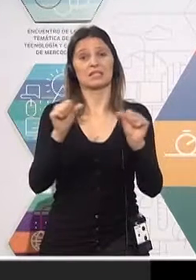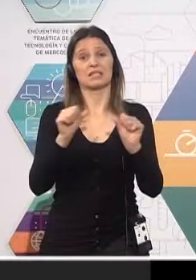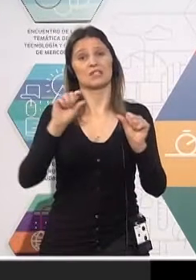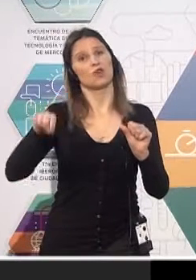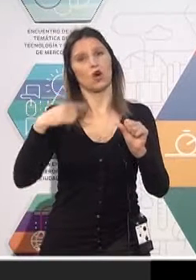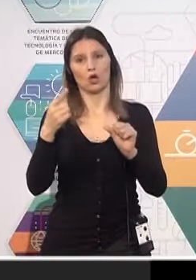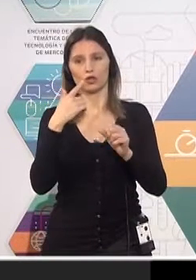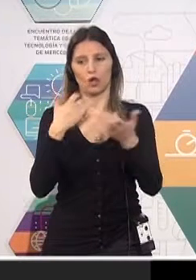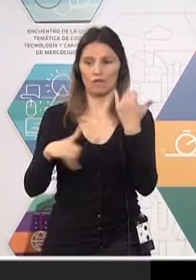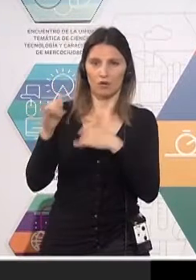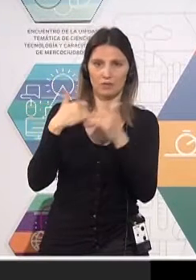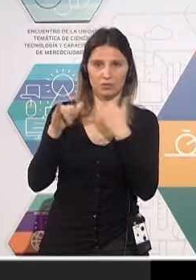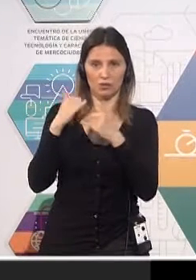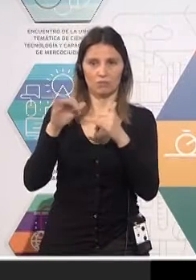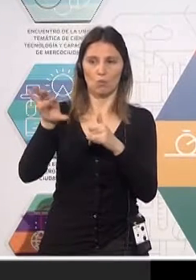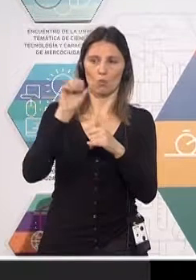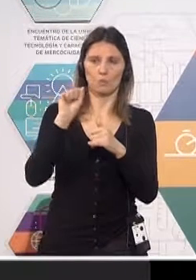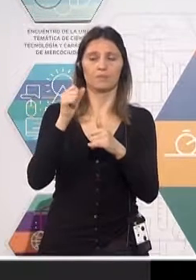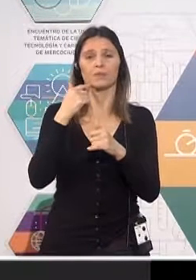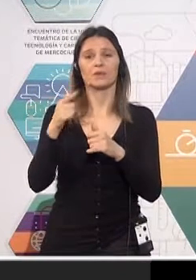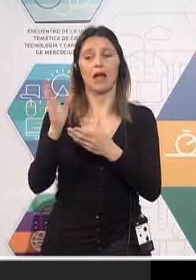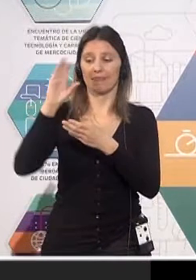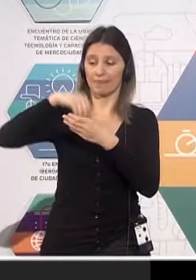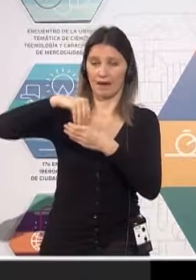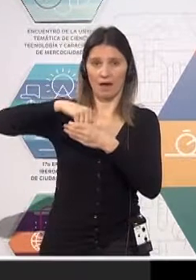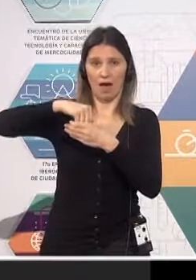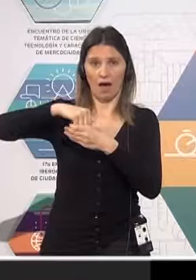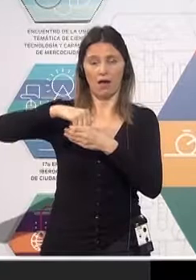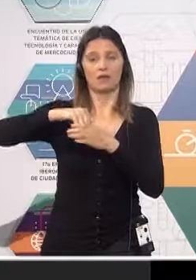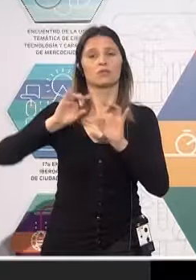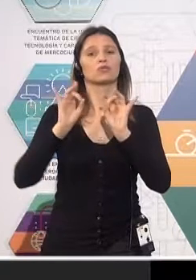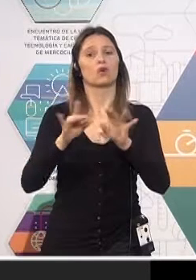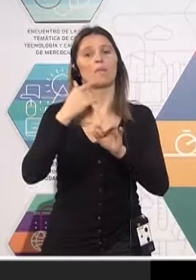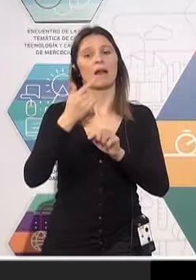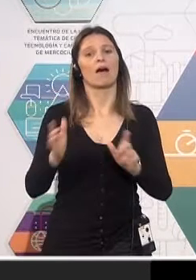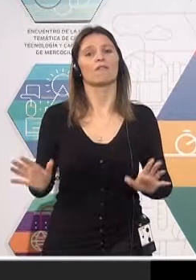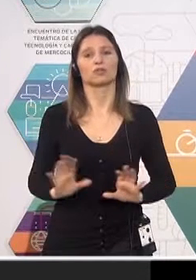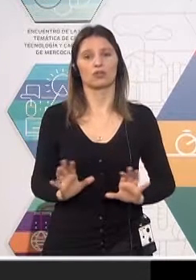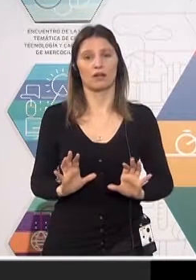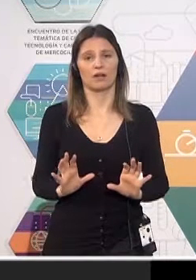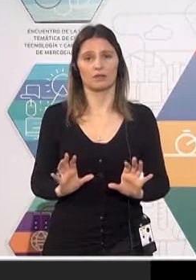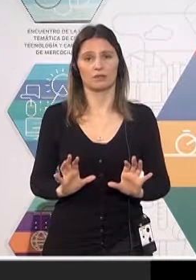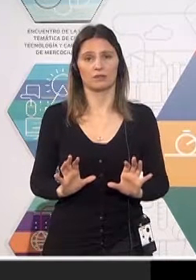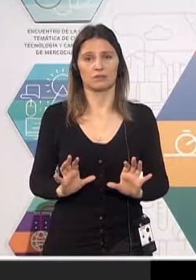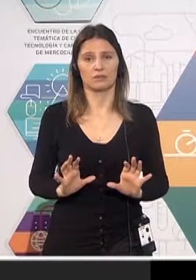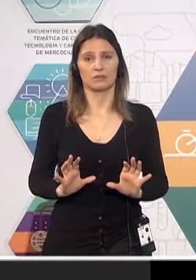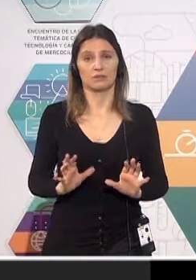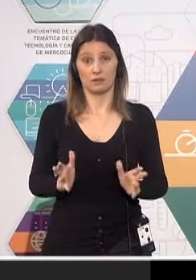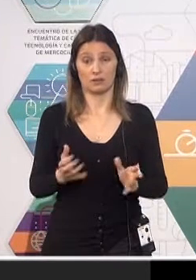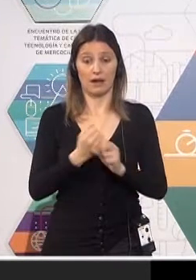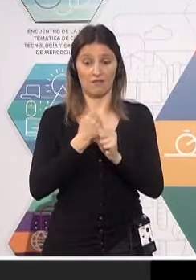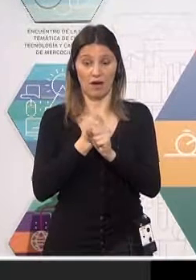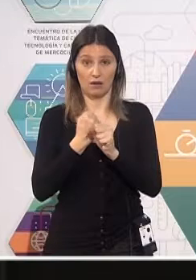captor de datos móviles. Básicamente es una aplicación interna para funcionarios que en su